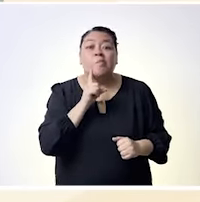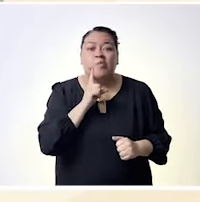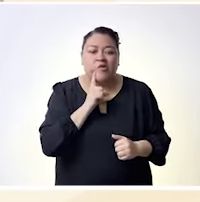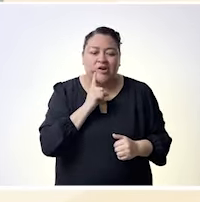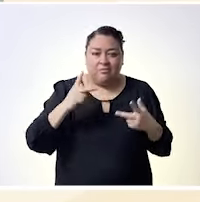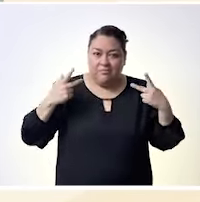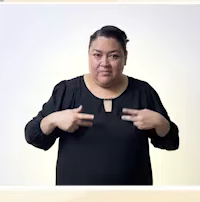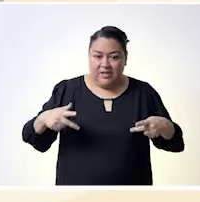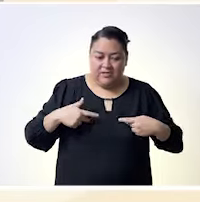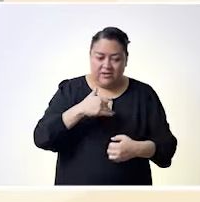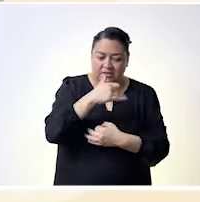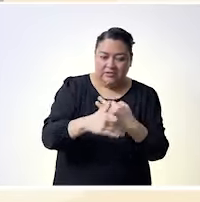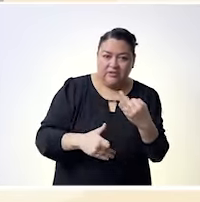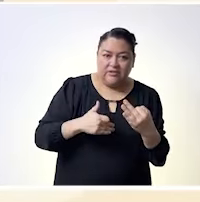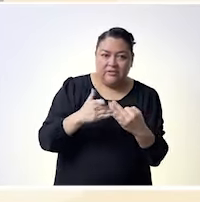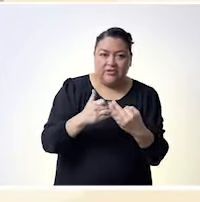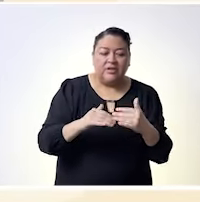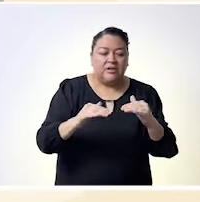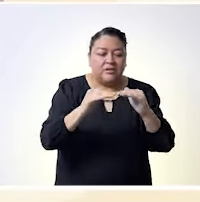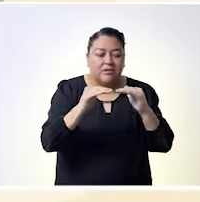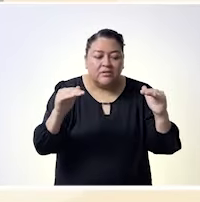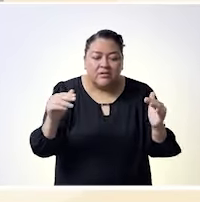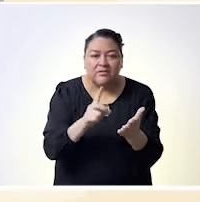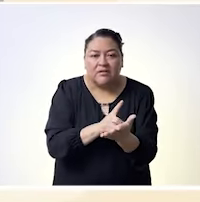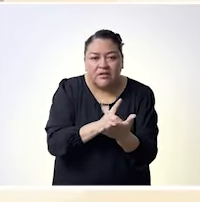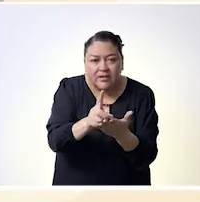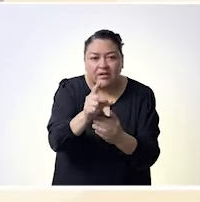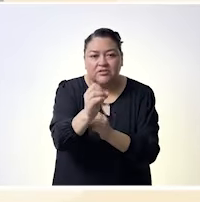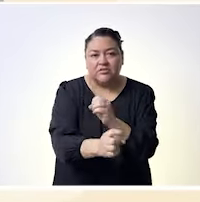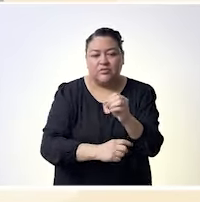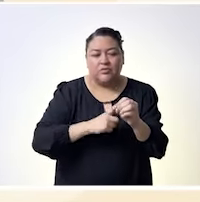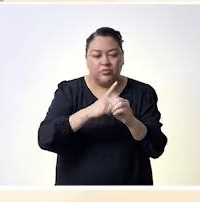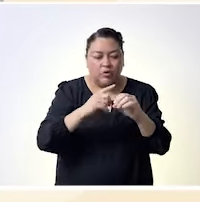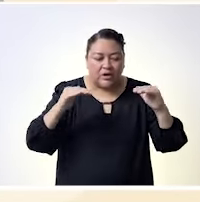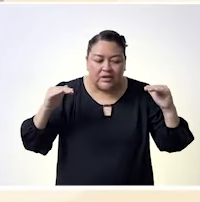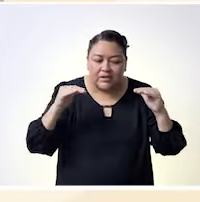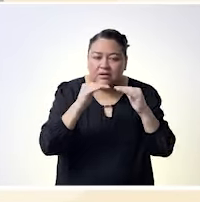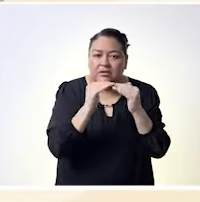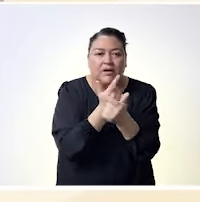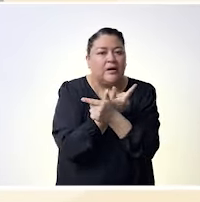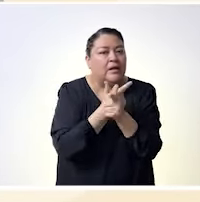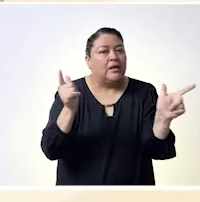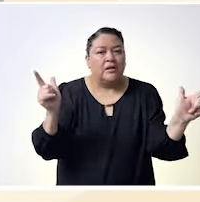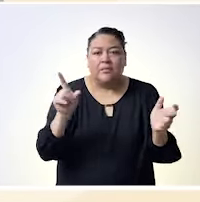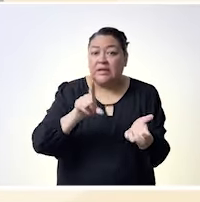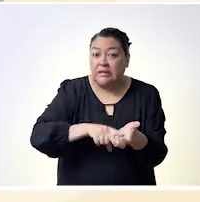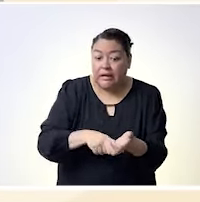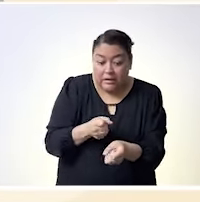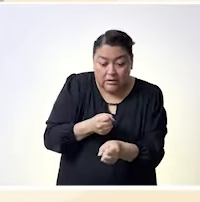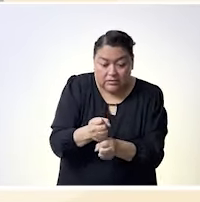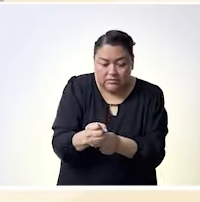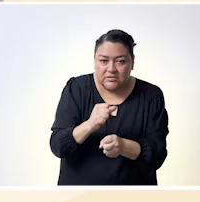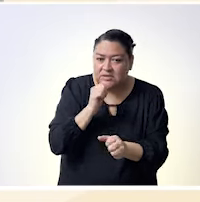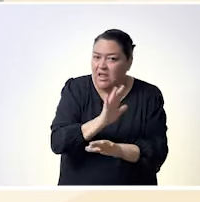hay escalones ¿no? y estos escalones se hacen más difíciles y obviamente principalmente para nosotras